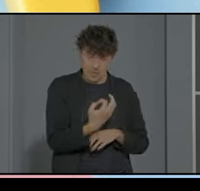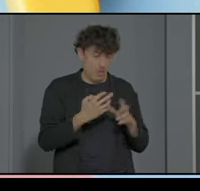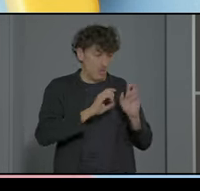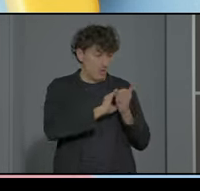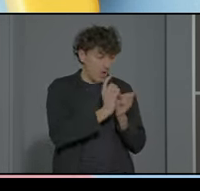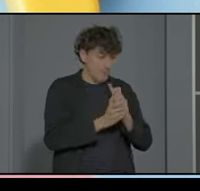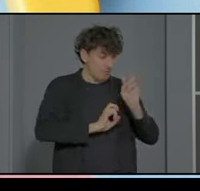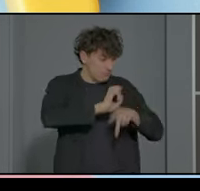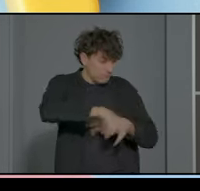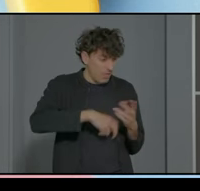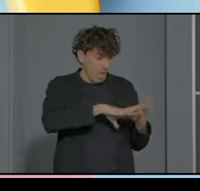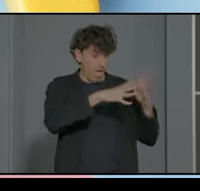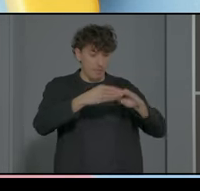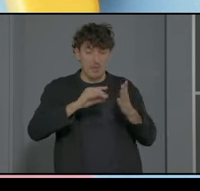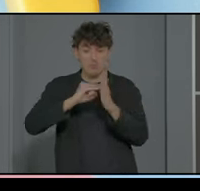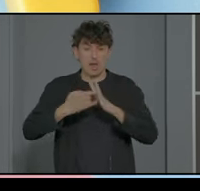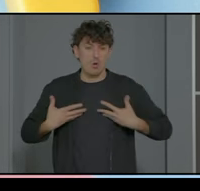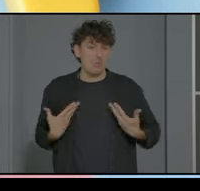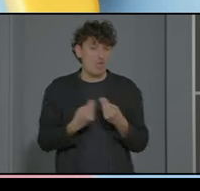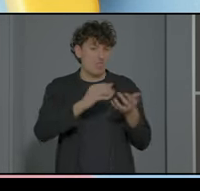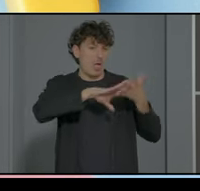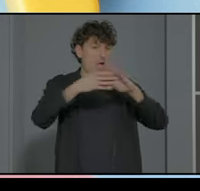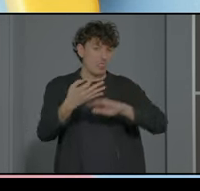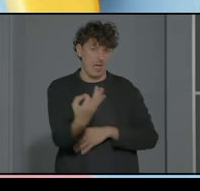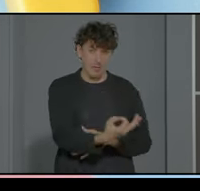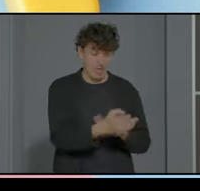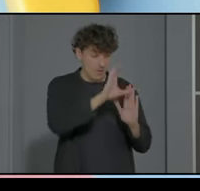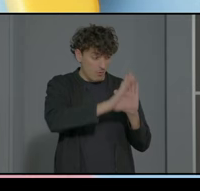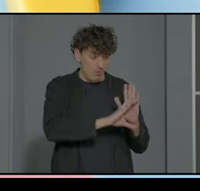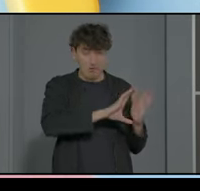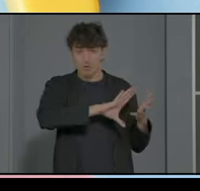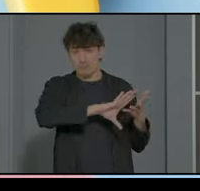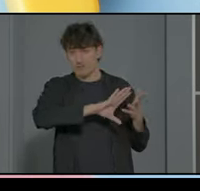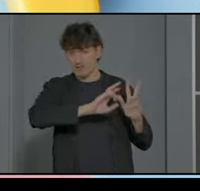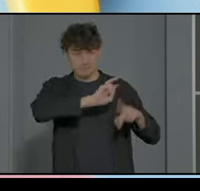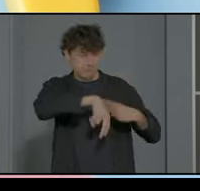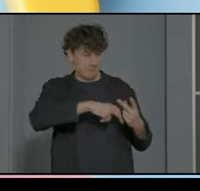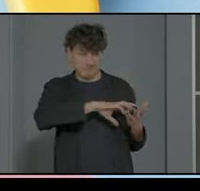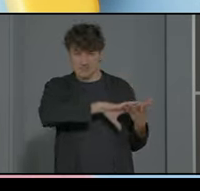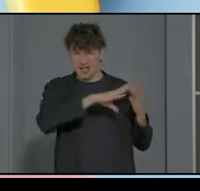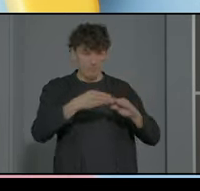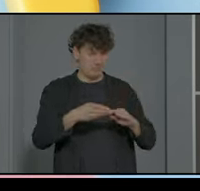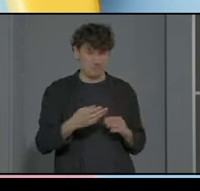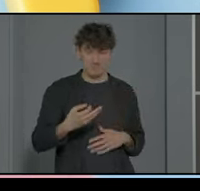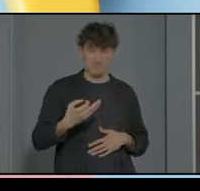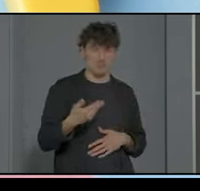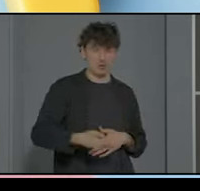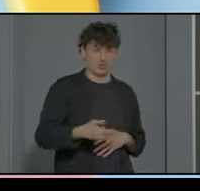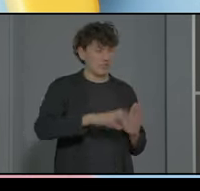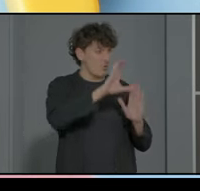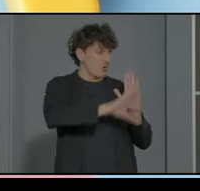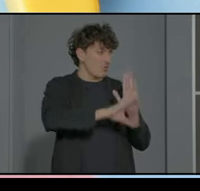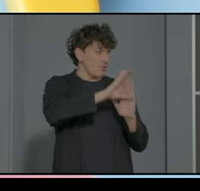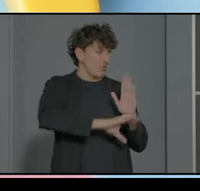a ese plan de convivencia que tenemos cambios curriculares son imprescindibles por supuesto y todos esos cambios curriculares tanto